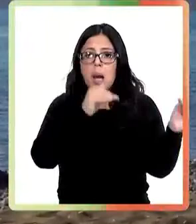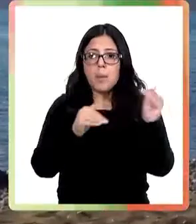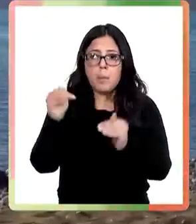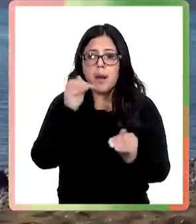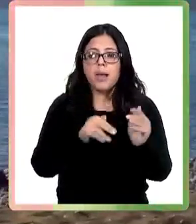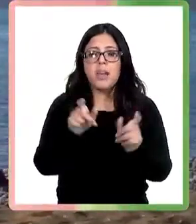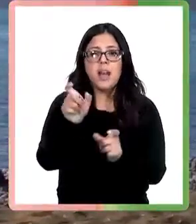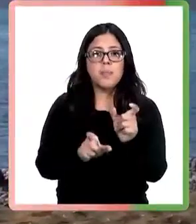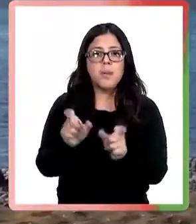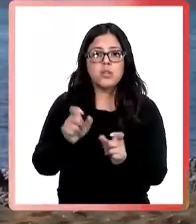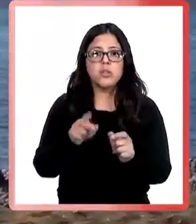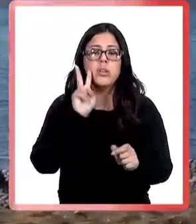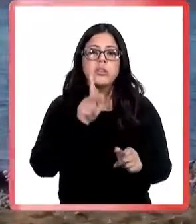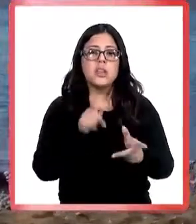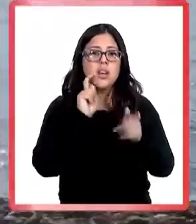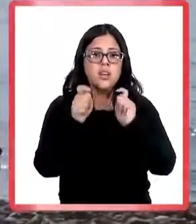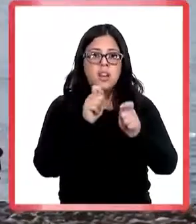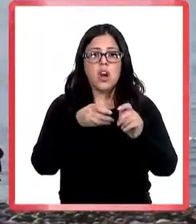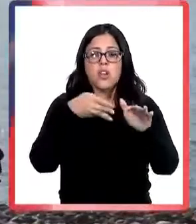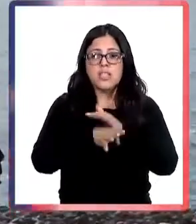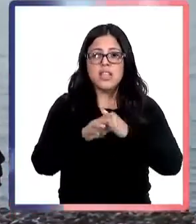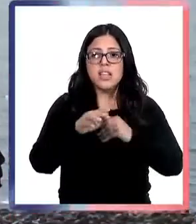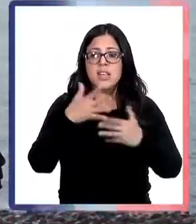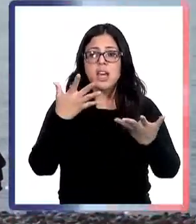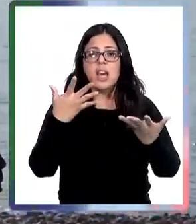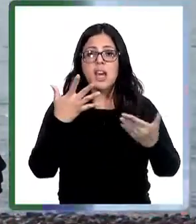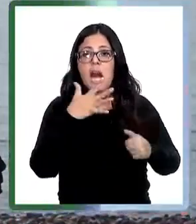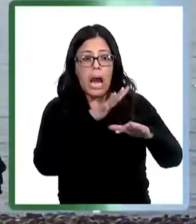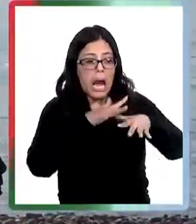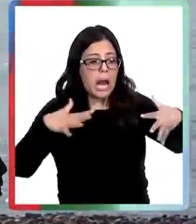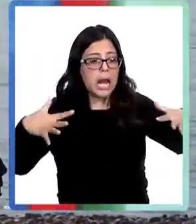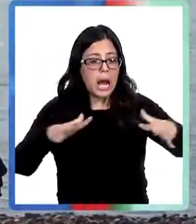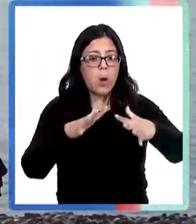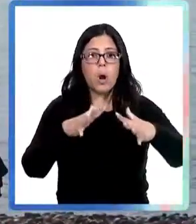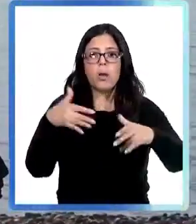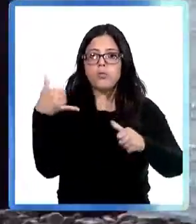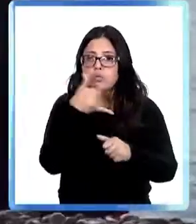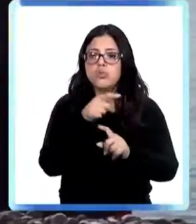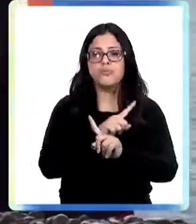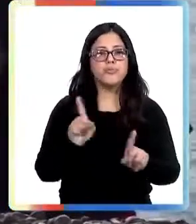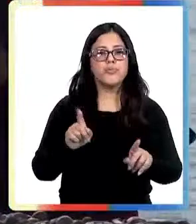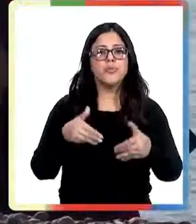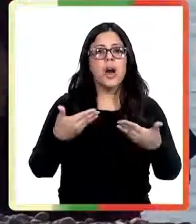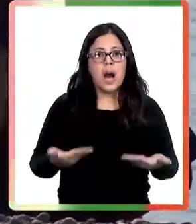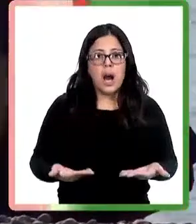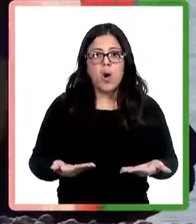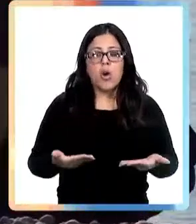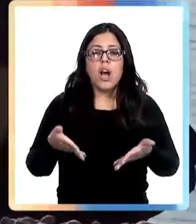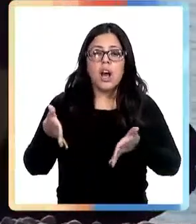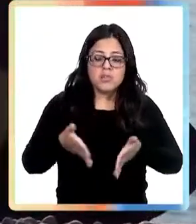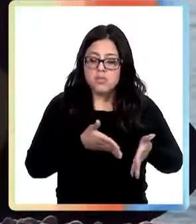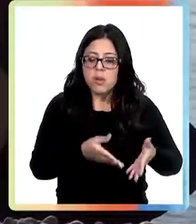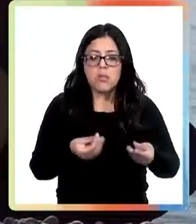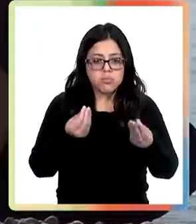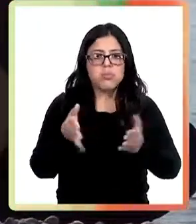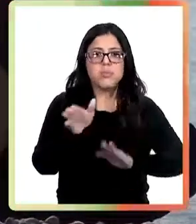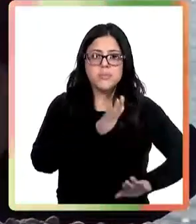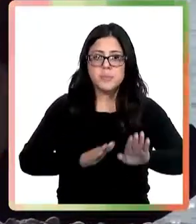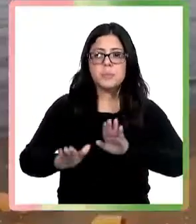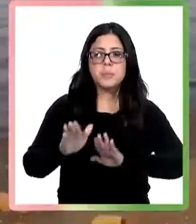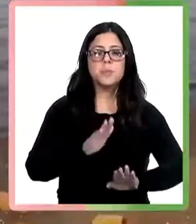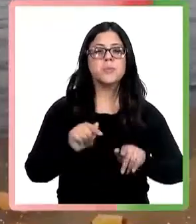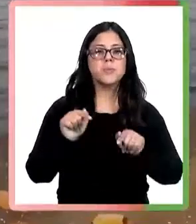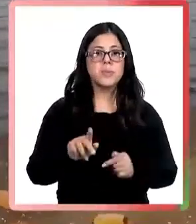visitantes sin el riesgo de acceder a las aguas con algún tipo de contaminación al menos por ahora se va por buen camino para proteger y